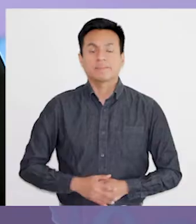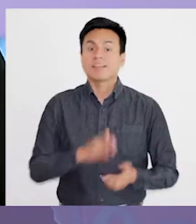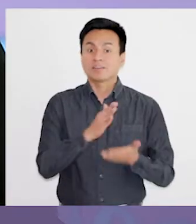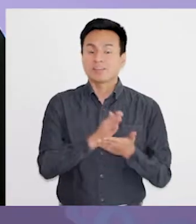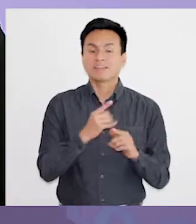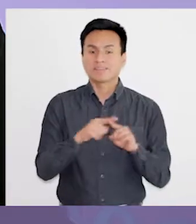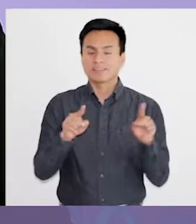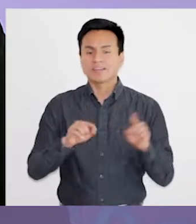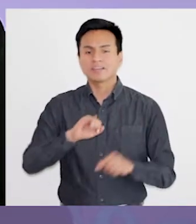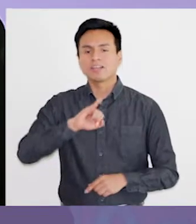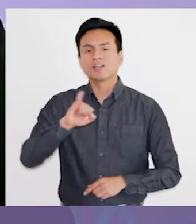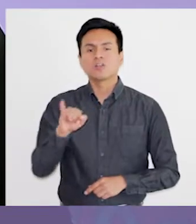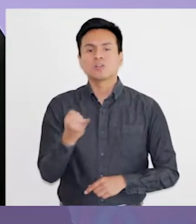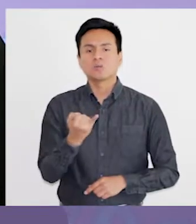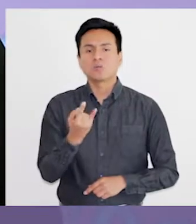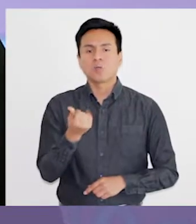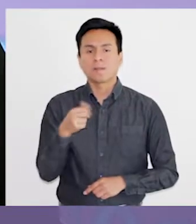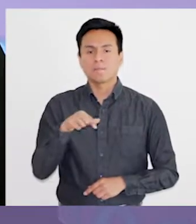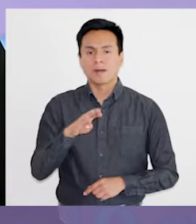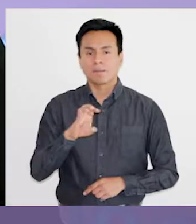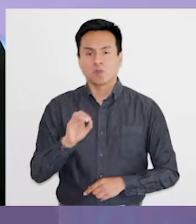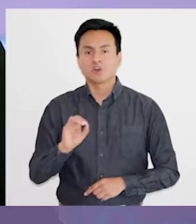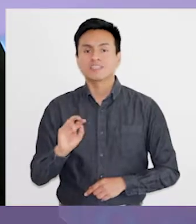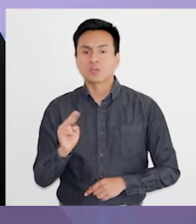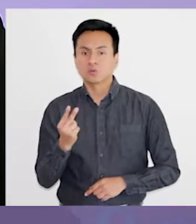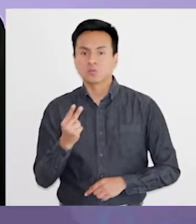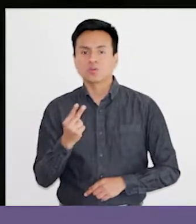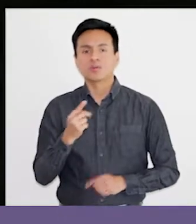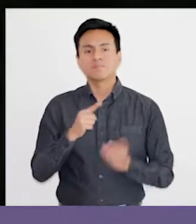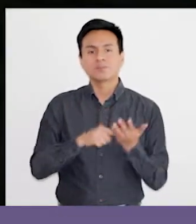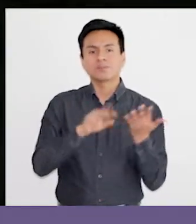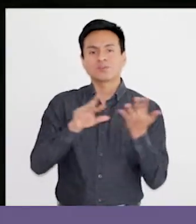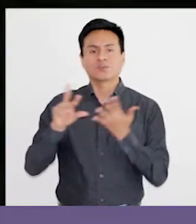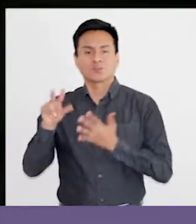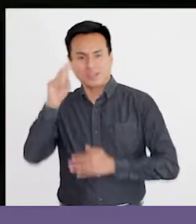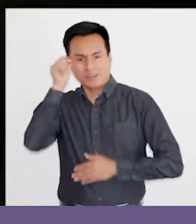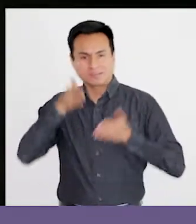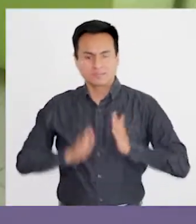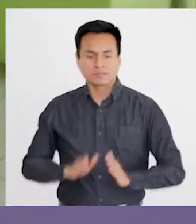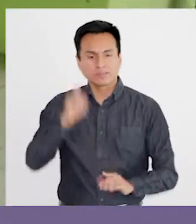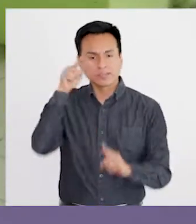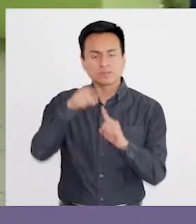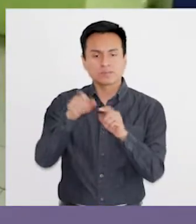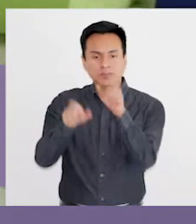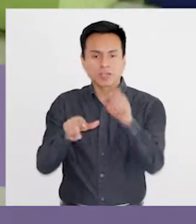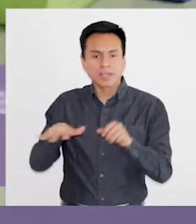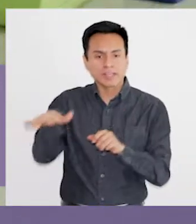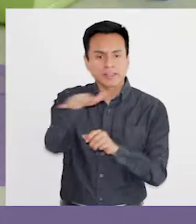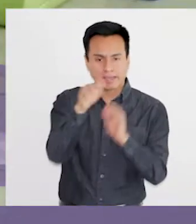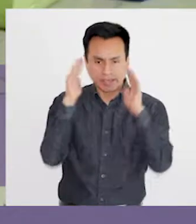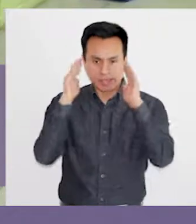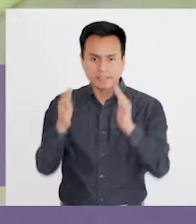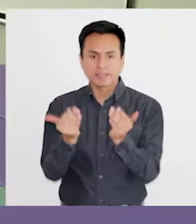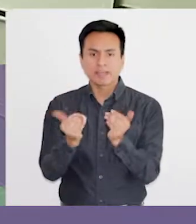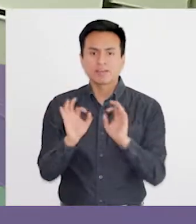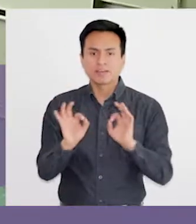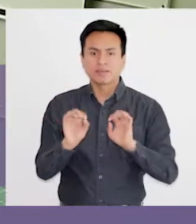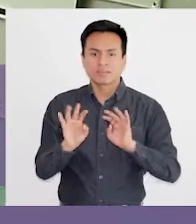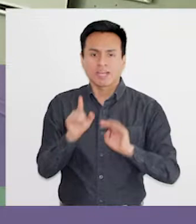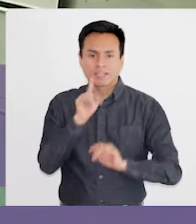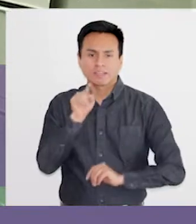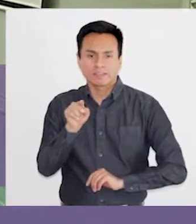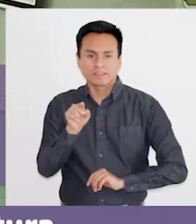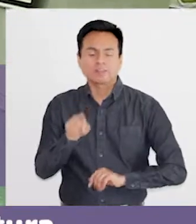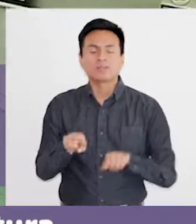La Escuela Diferencial Juan Pablo II se crea en el año 38 con el objetivo de poder atender a la población con necesidad